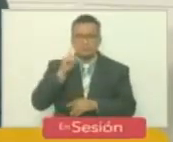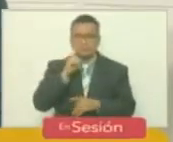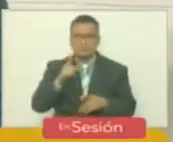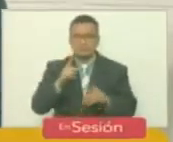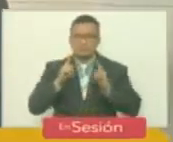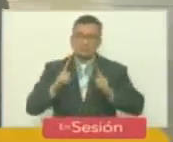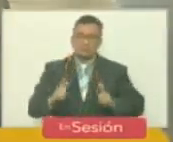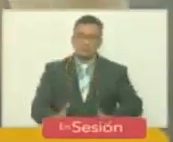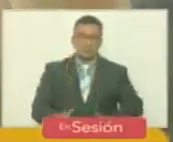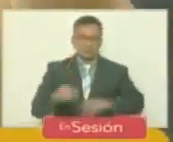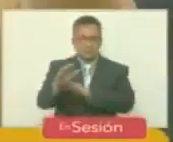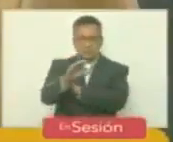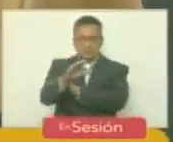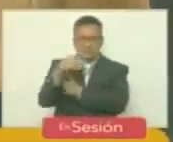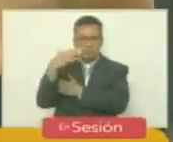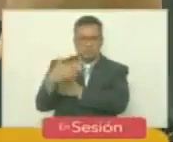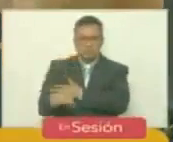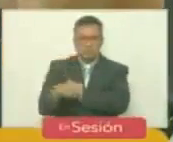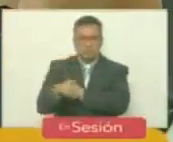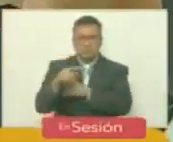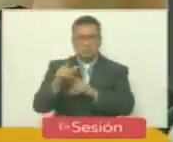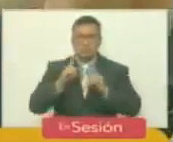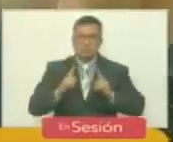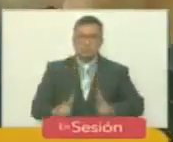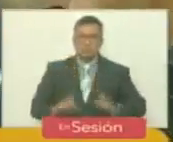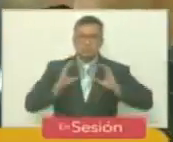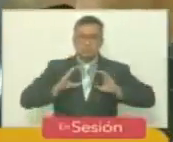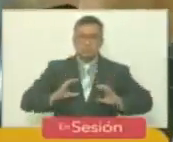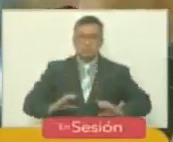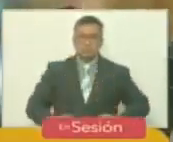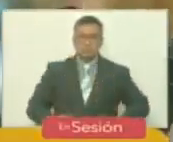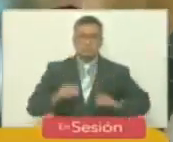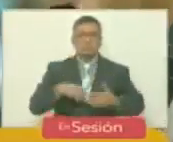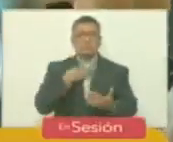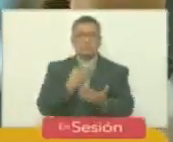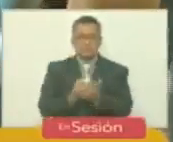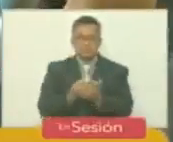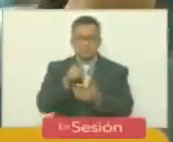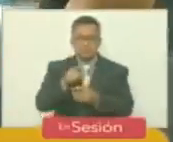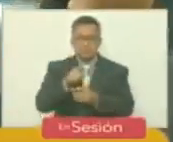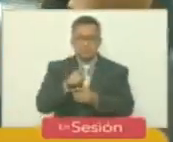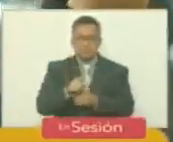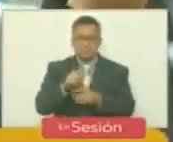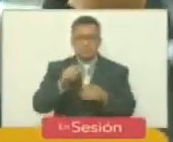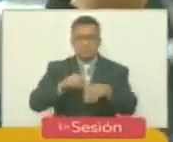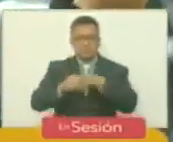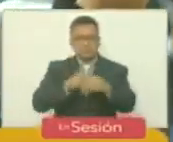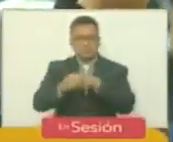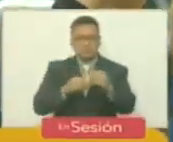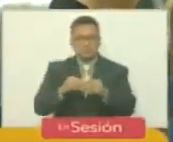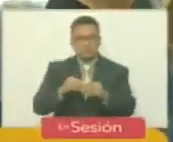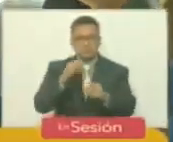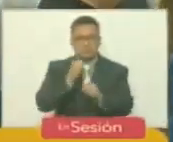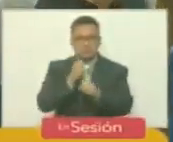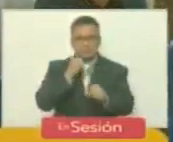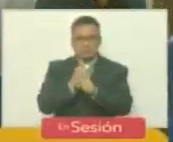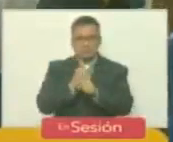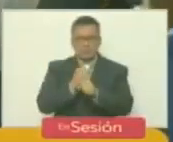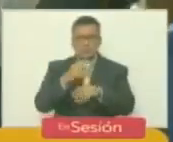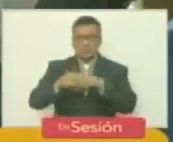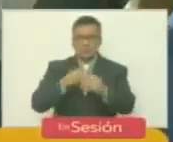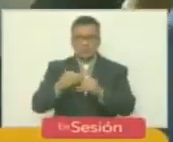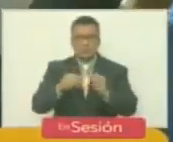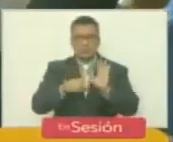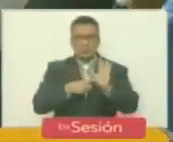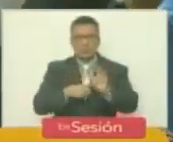descanso a su brazo, ni reposo a su alma, hasta que cumpla con las funciones inherentes a